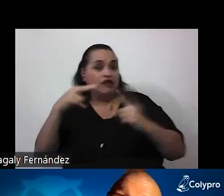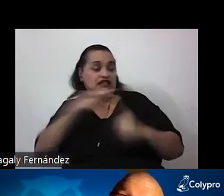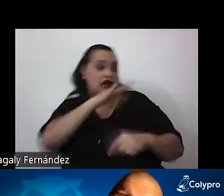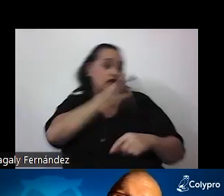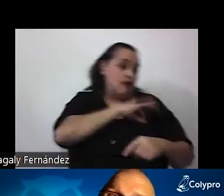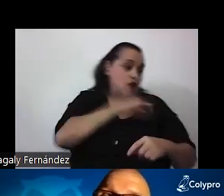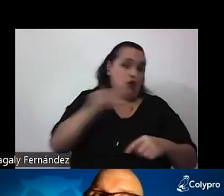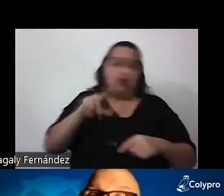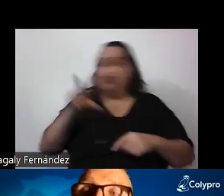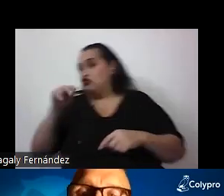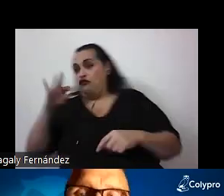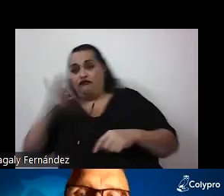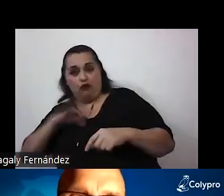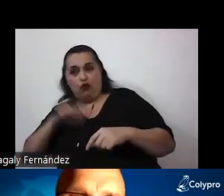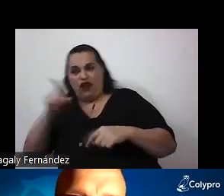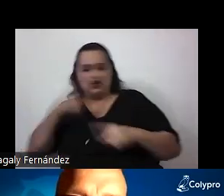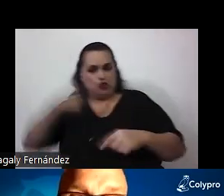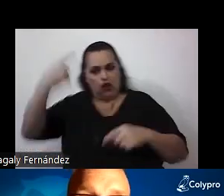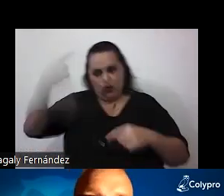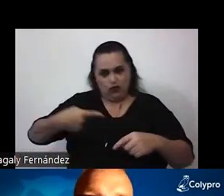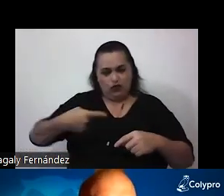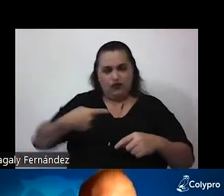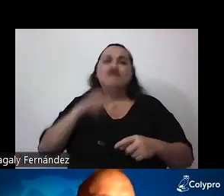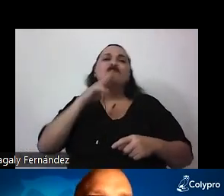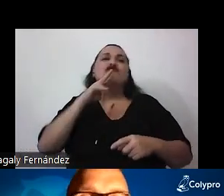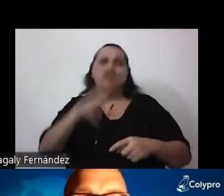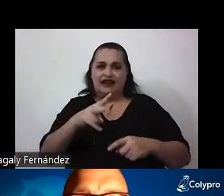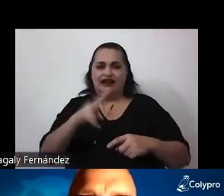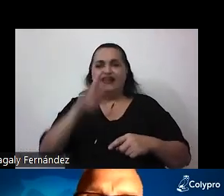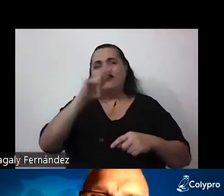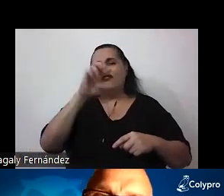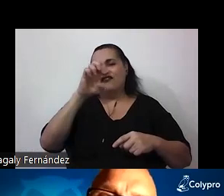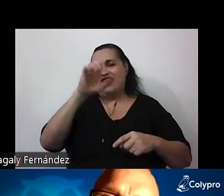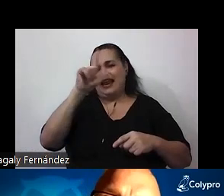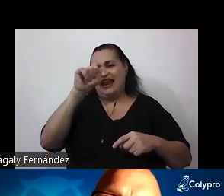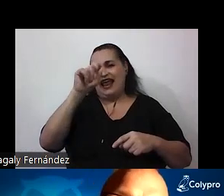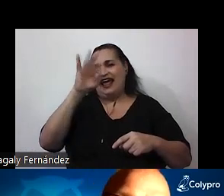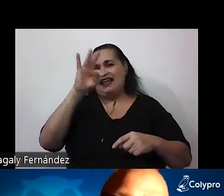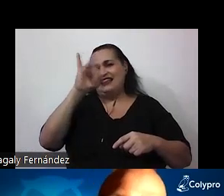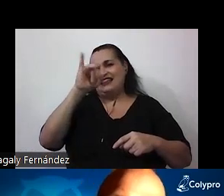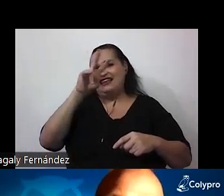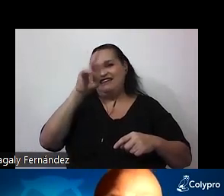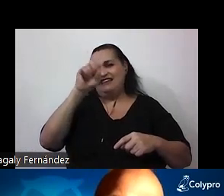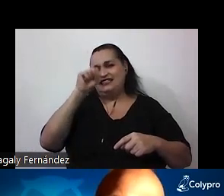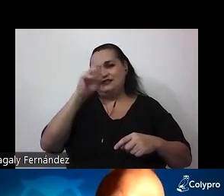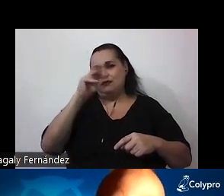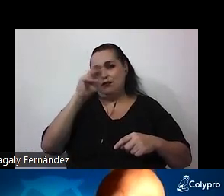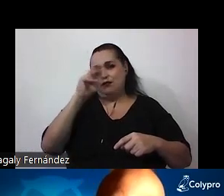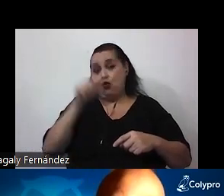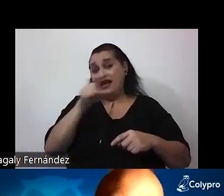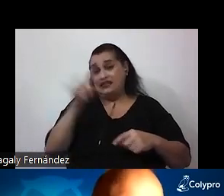autoritario el relativismo bueno a mí me preocupa que este modo de ver las cosas